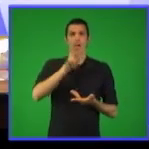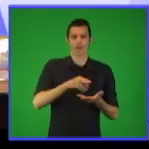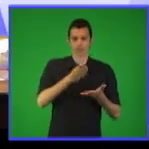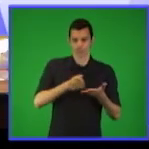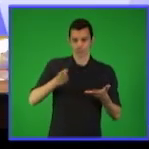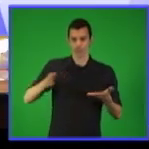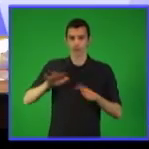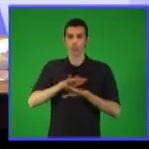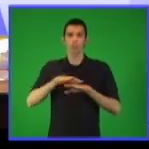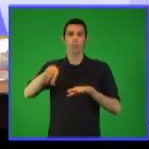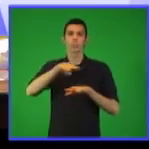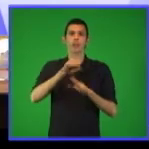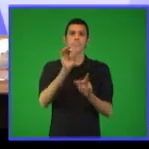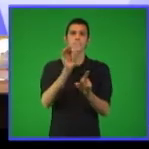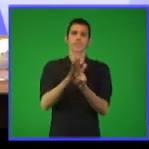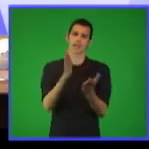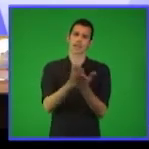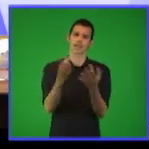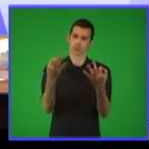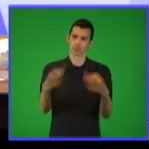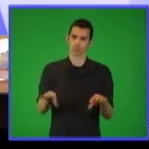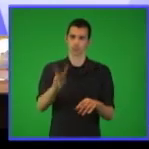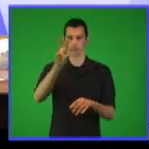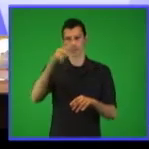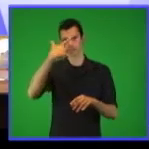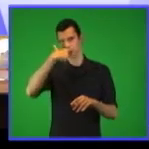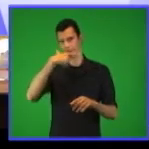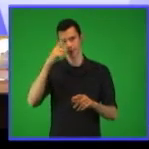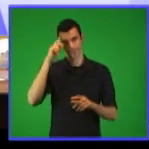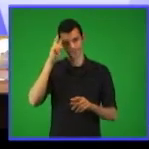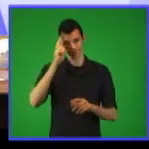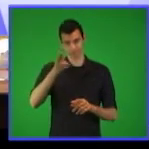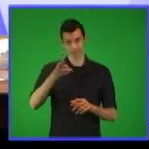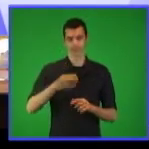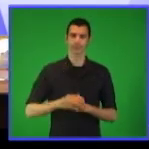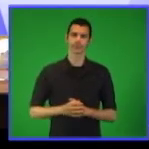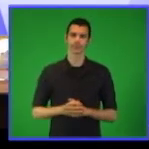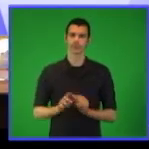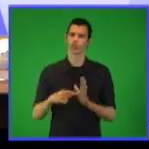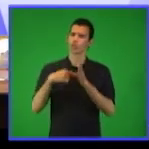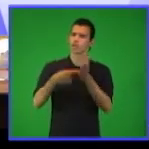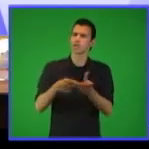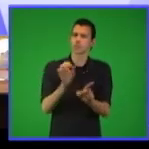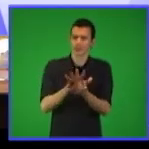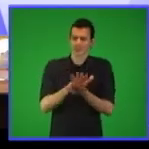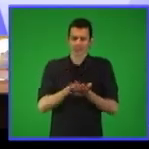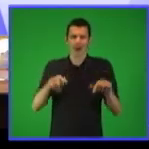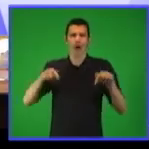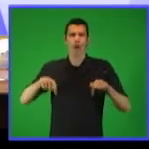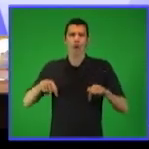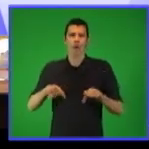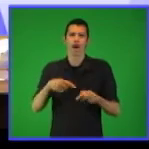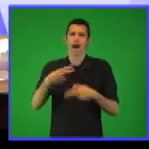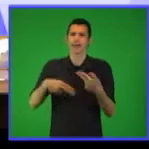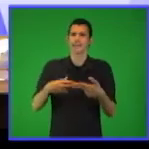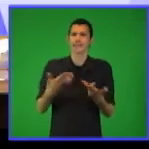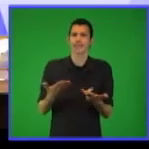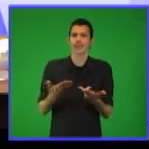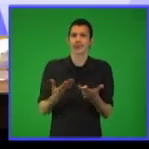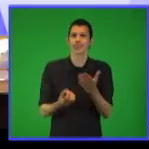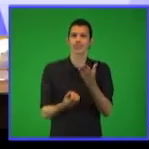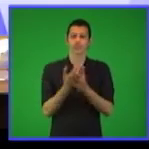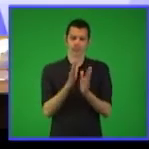incorporen a sus escuelas. Es por eso que les recomiendo que desde ya vayan creando una